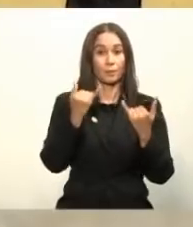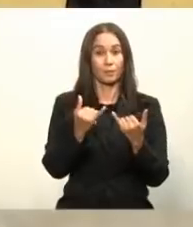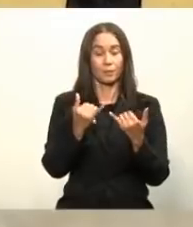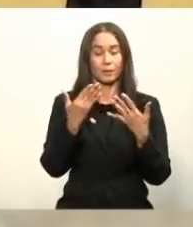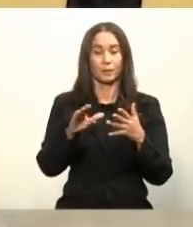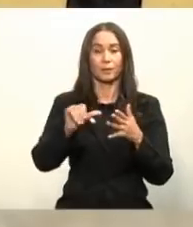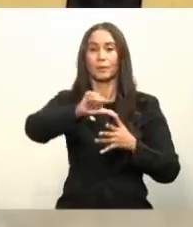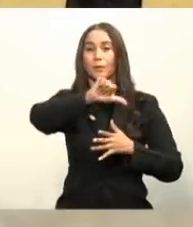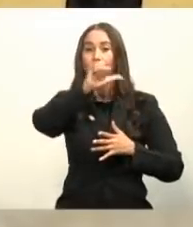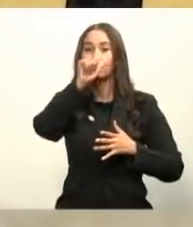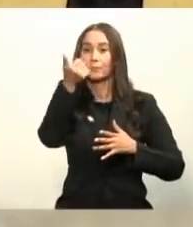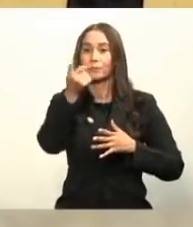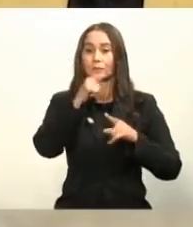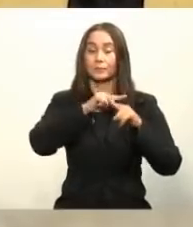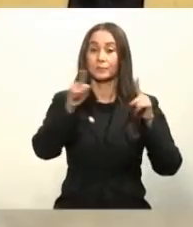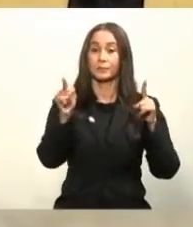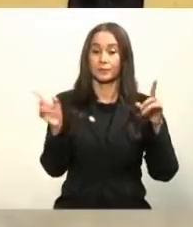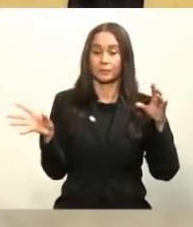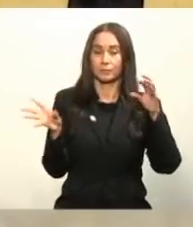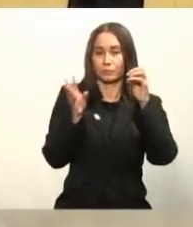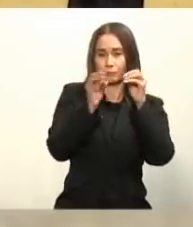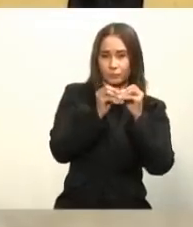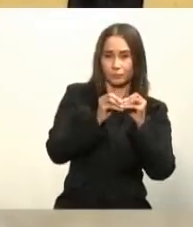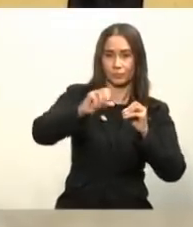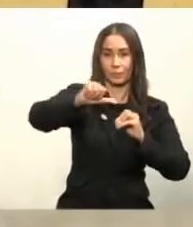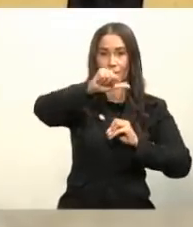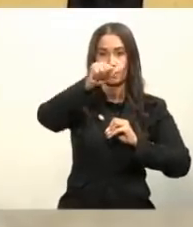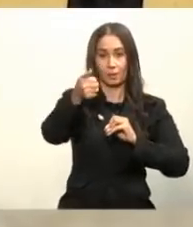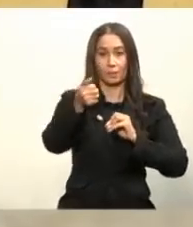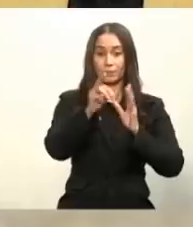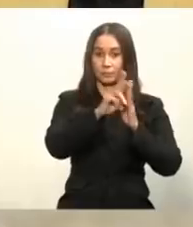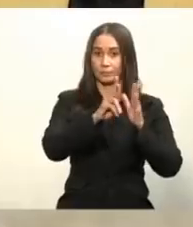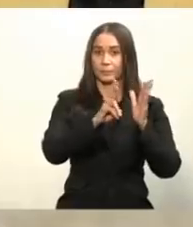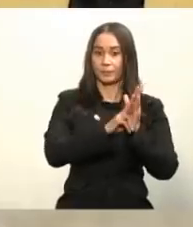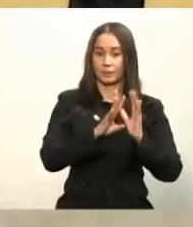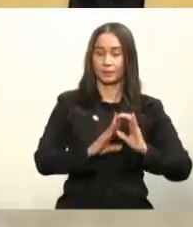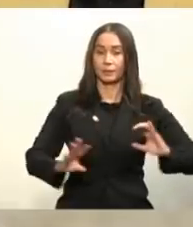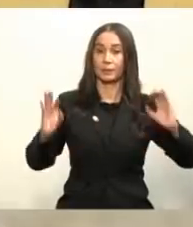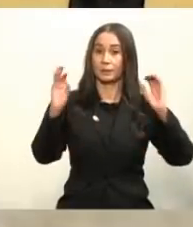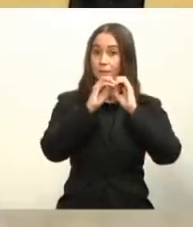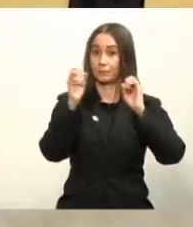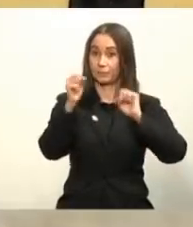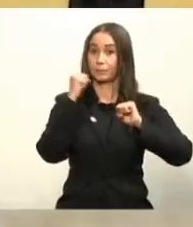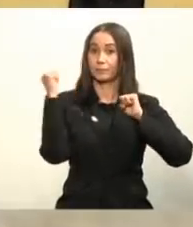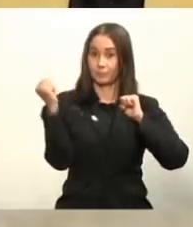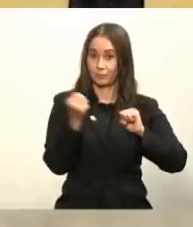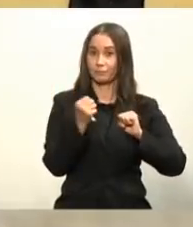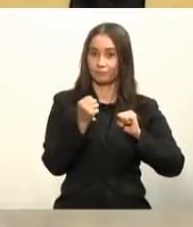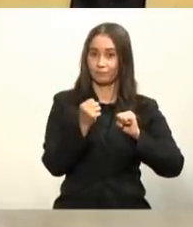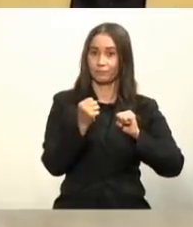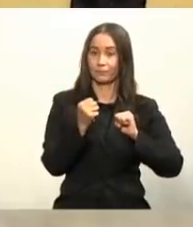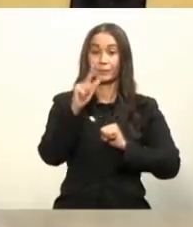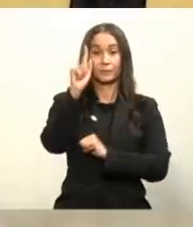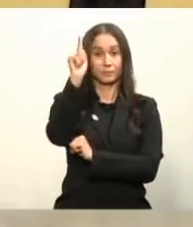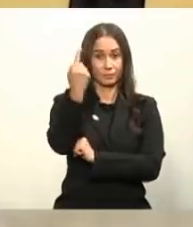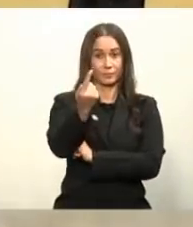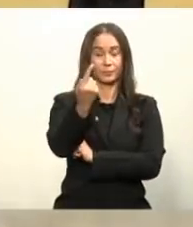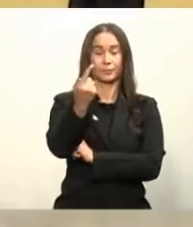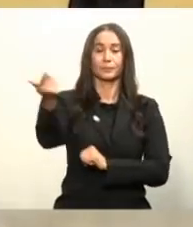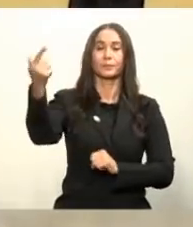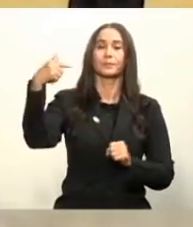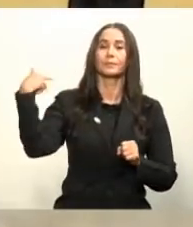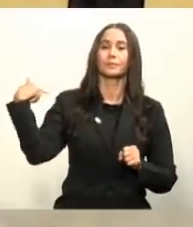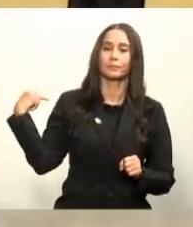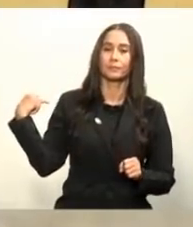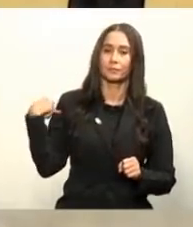una herramienta que sumadas a todas las anteriores es la más poderosa y es la única y es la